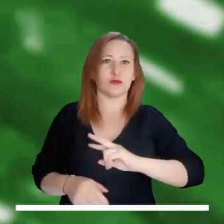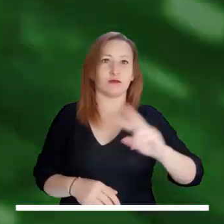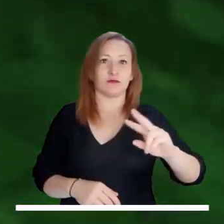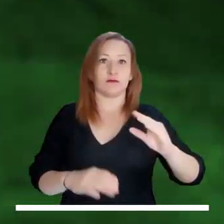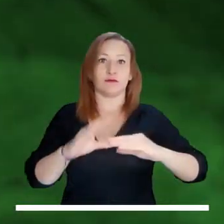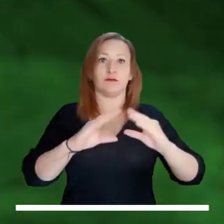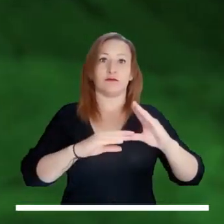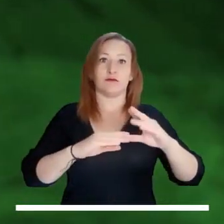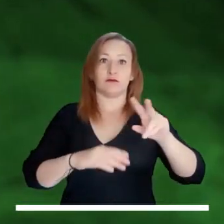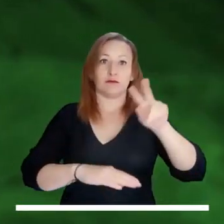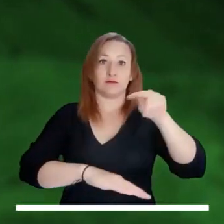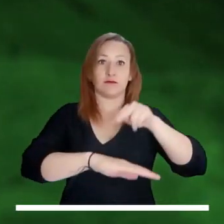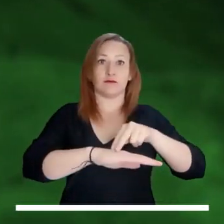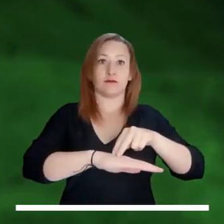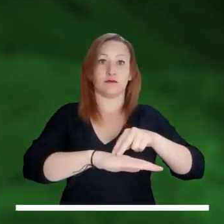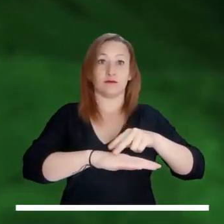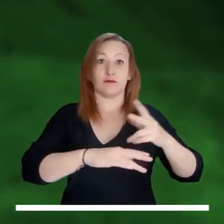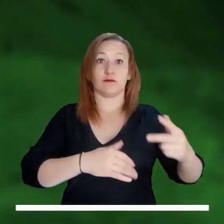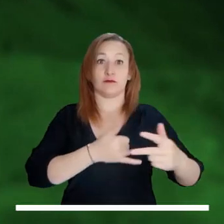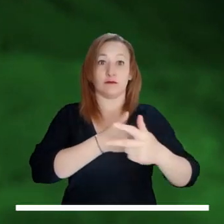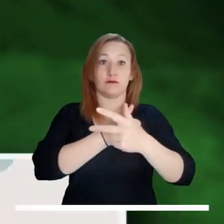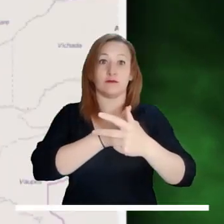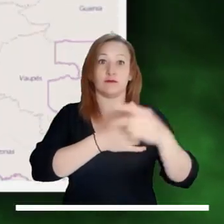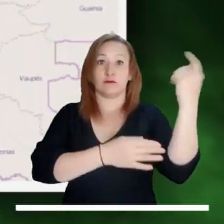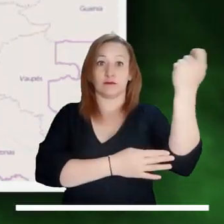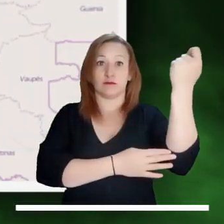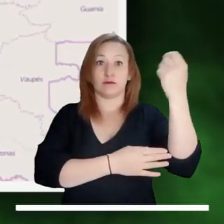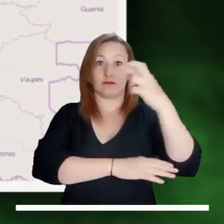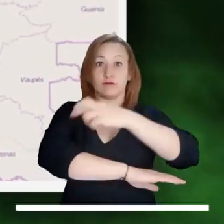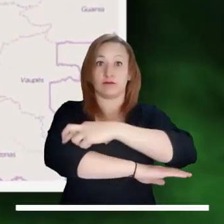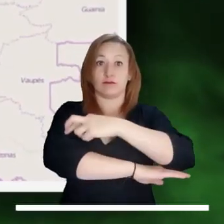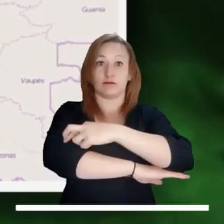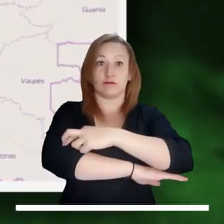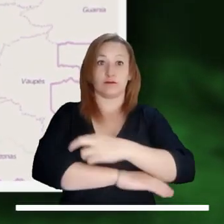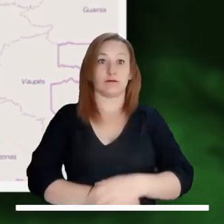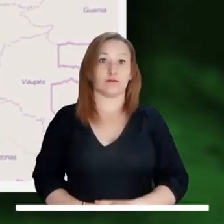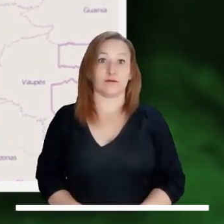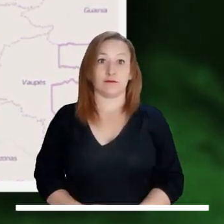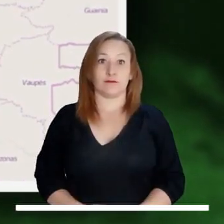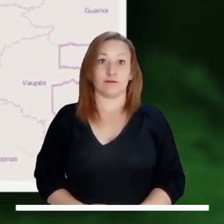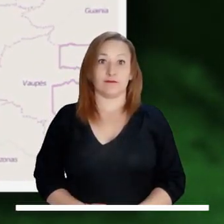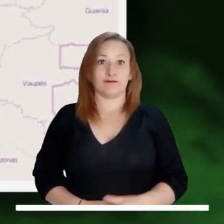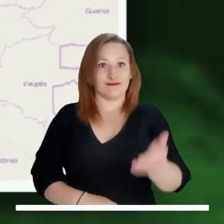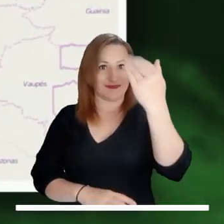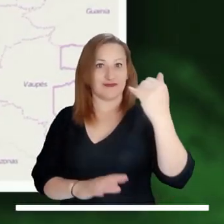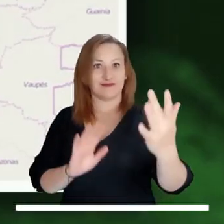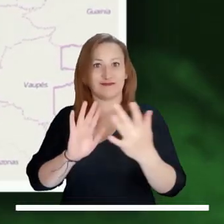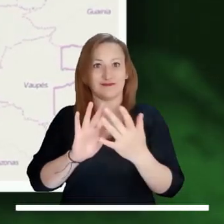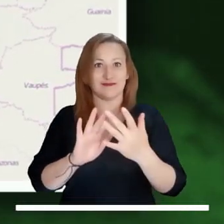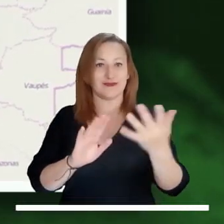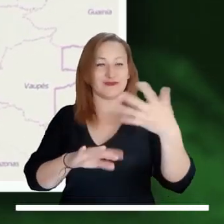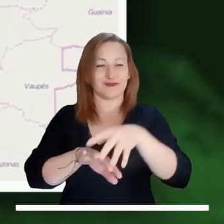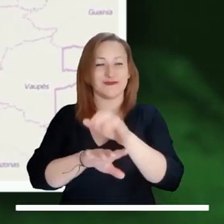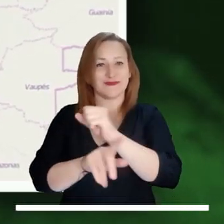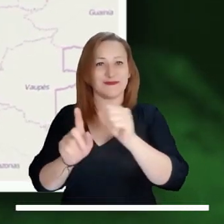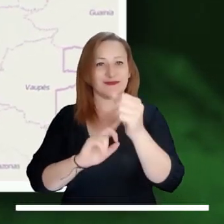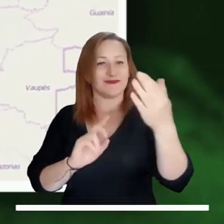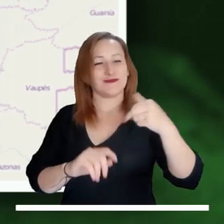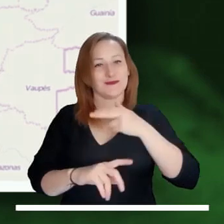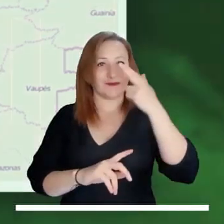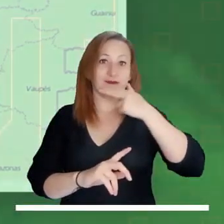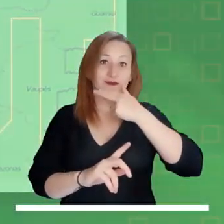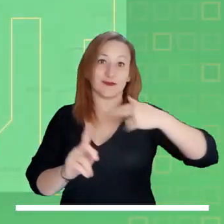Alerta roja por probables deslizamientos de tierra en Valle del Cauca, Cauca, Nariño, en Los Andes, Meta y Putumayo.